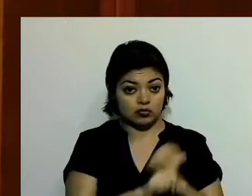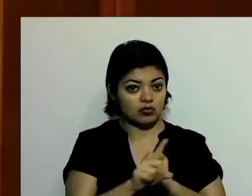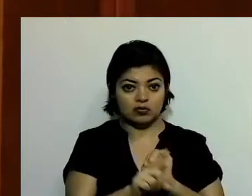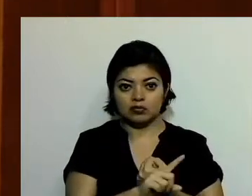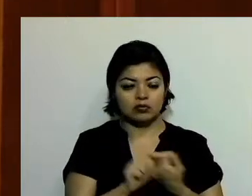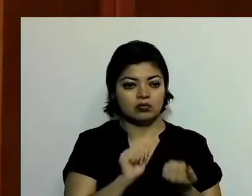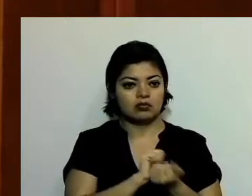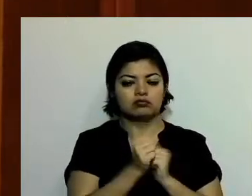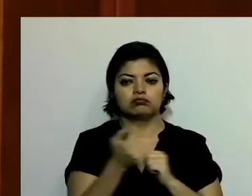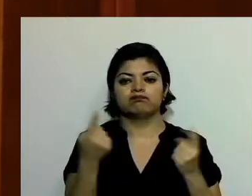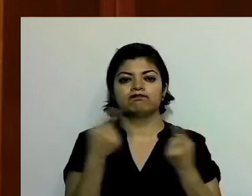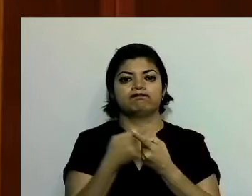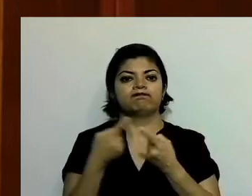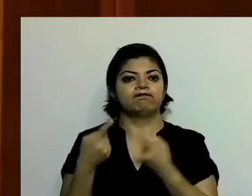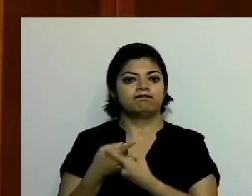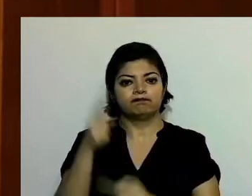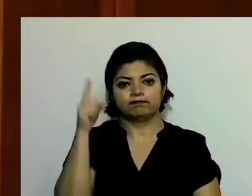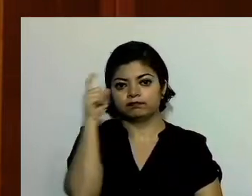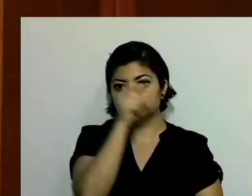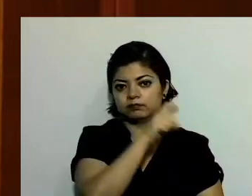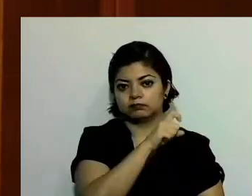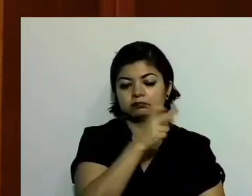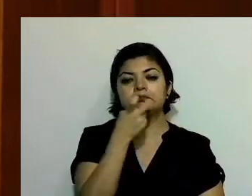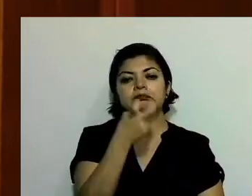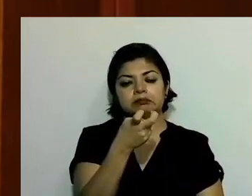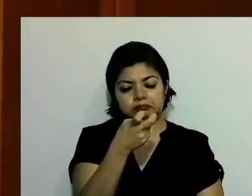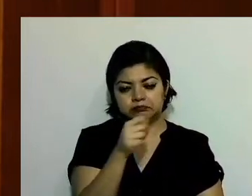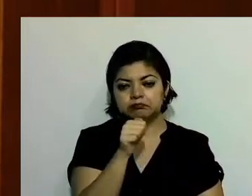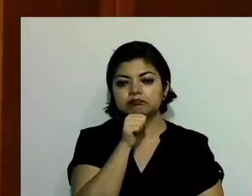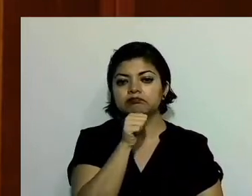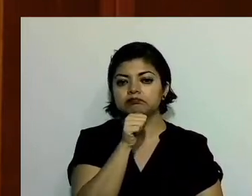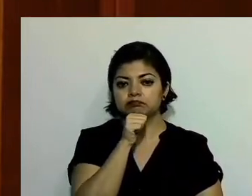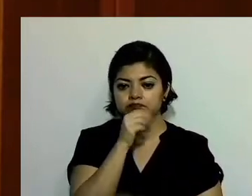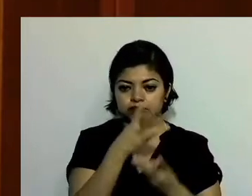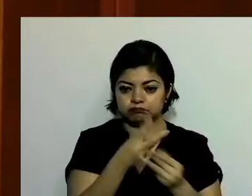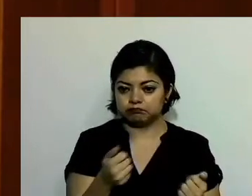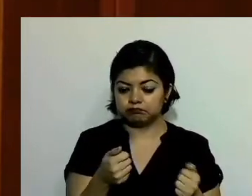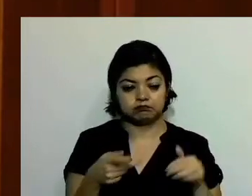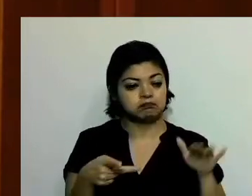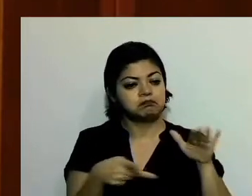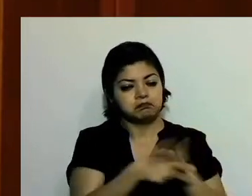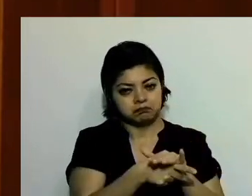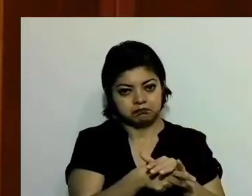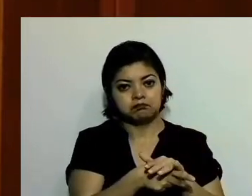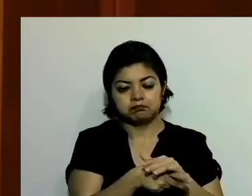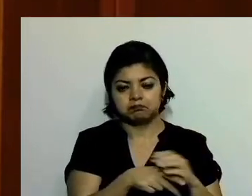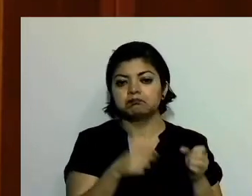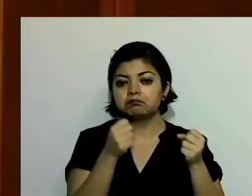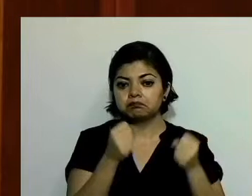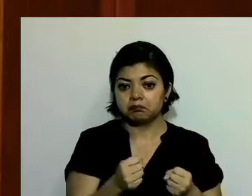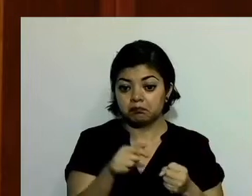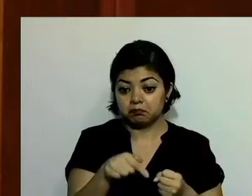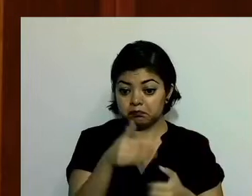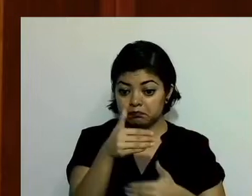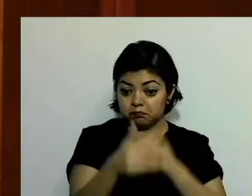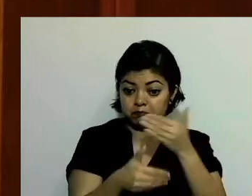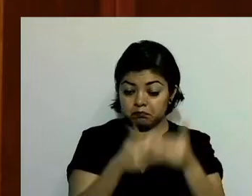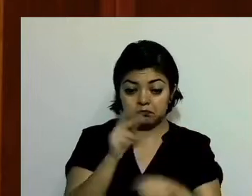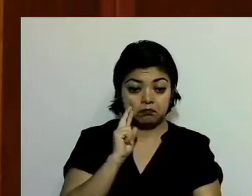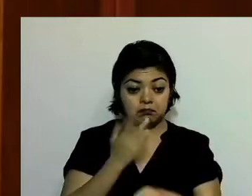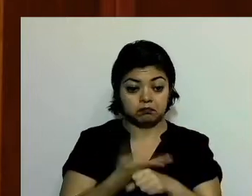complicar. Pero esas son asignaturas pendientes que quienes habrán de seguir adelante en esta responsabilidad,